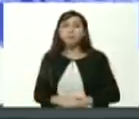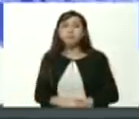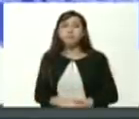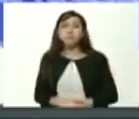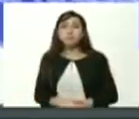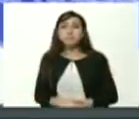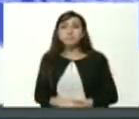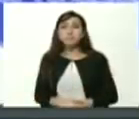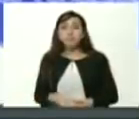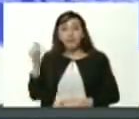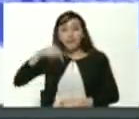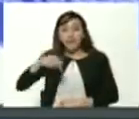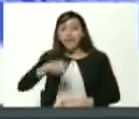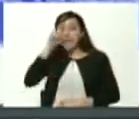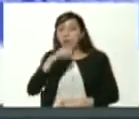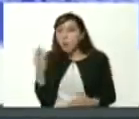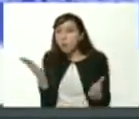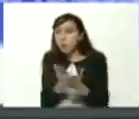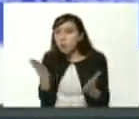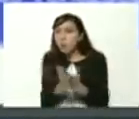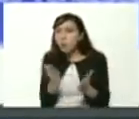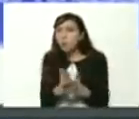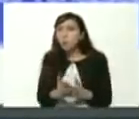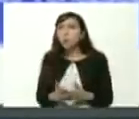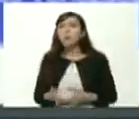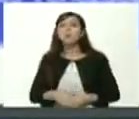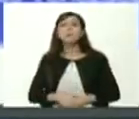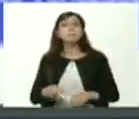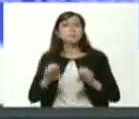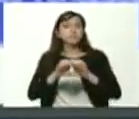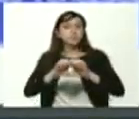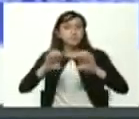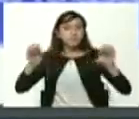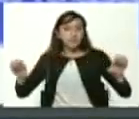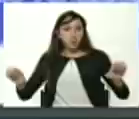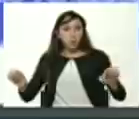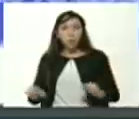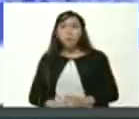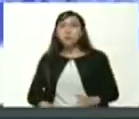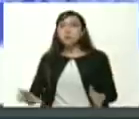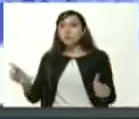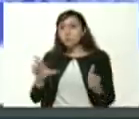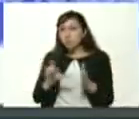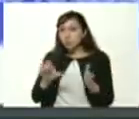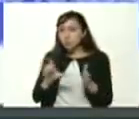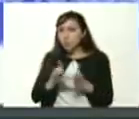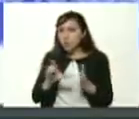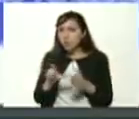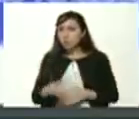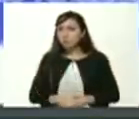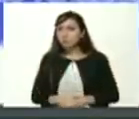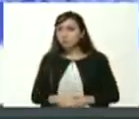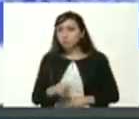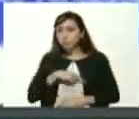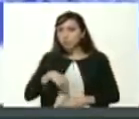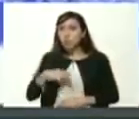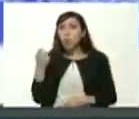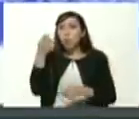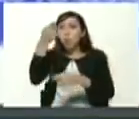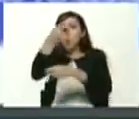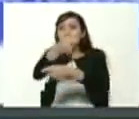este año escolar en la educación media vamos a graduar